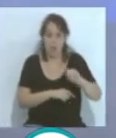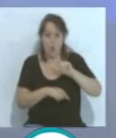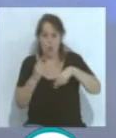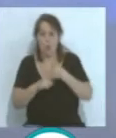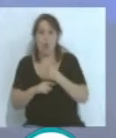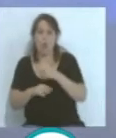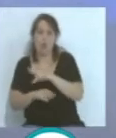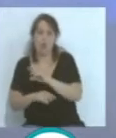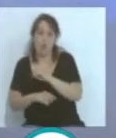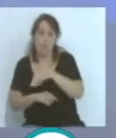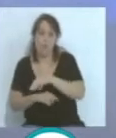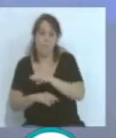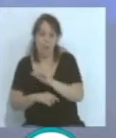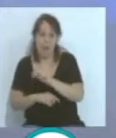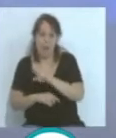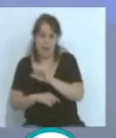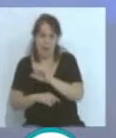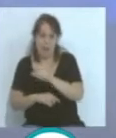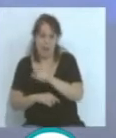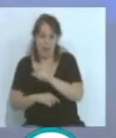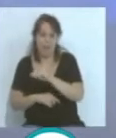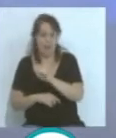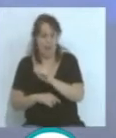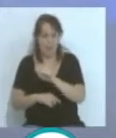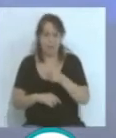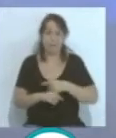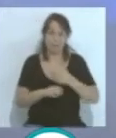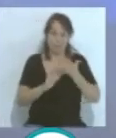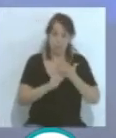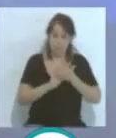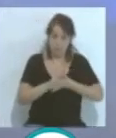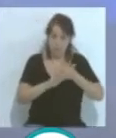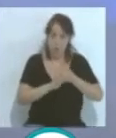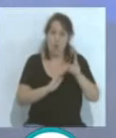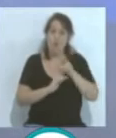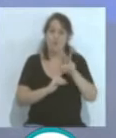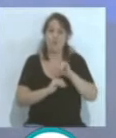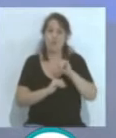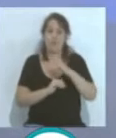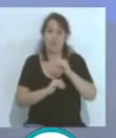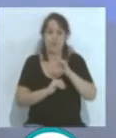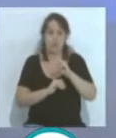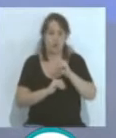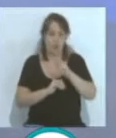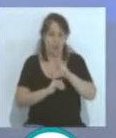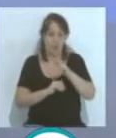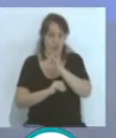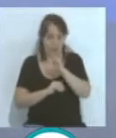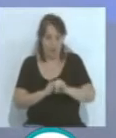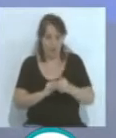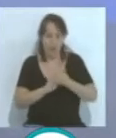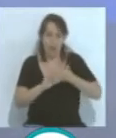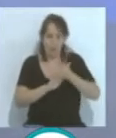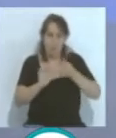habló muy alto y muy claro sobre la situación, no del Real Zaragoza, sino de todo esto